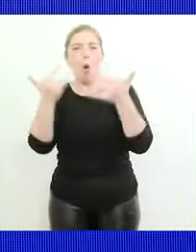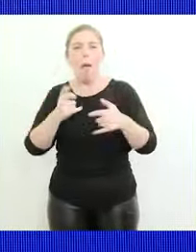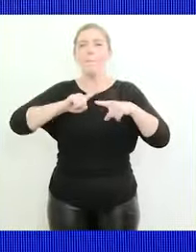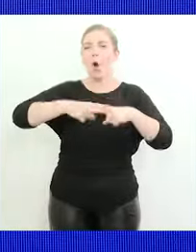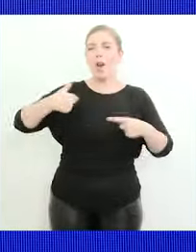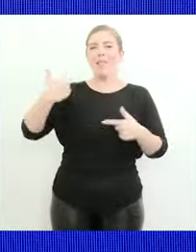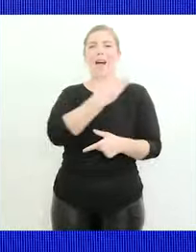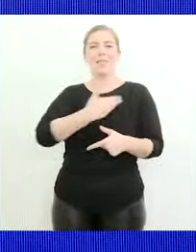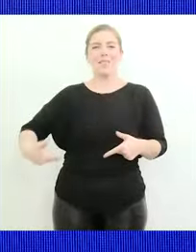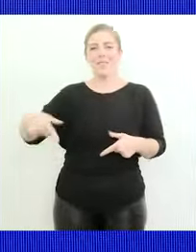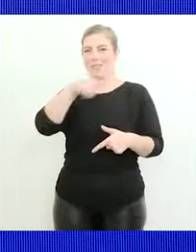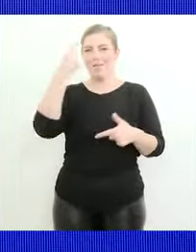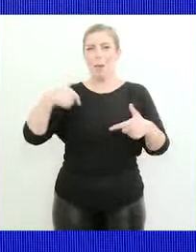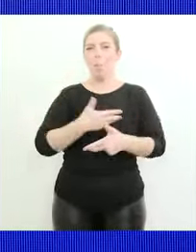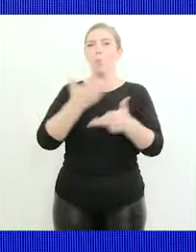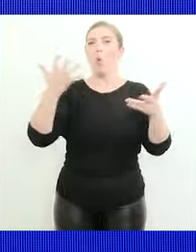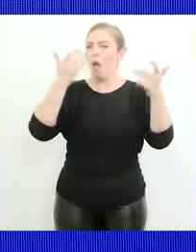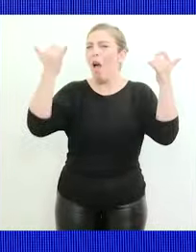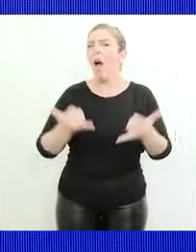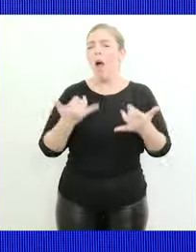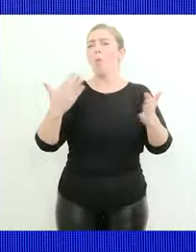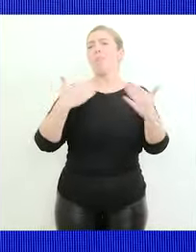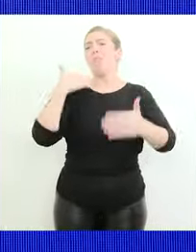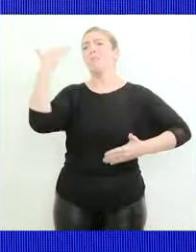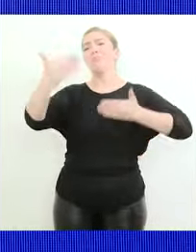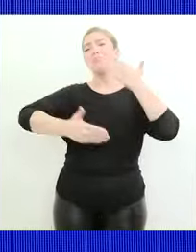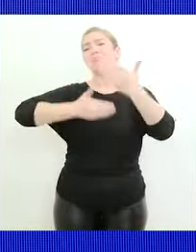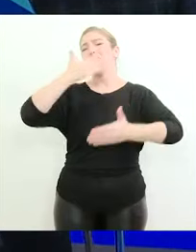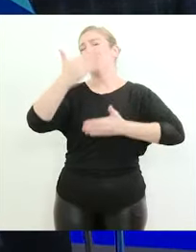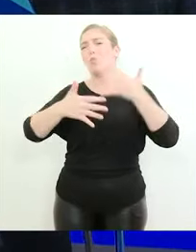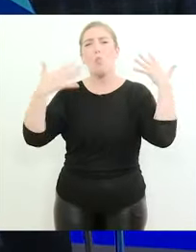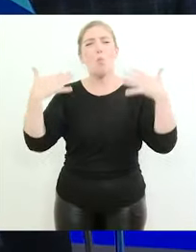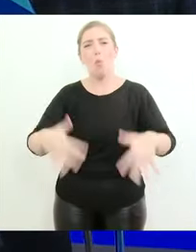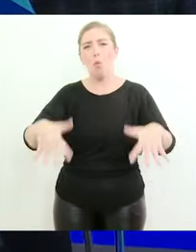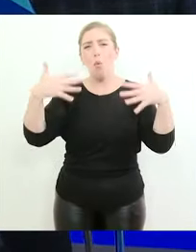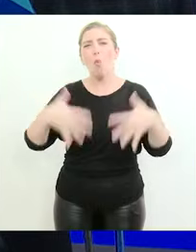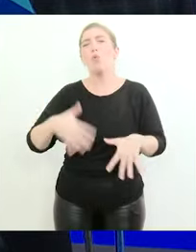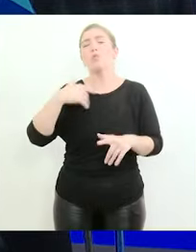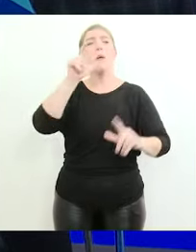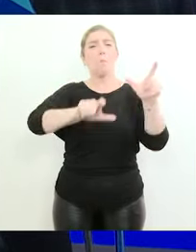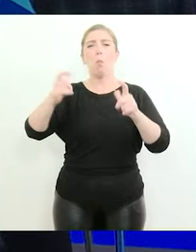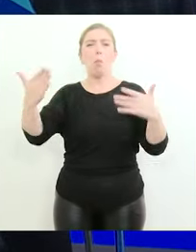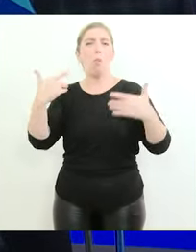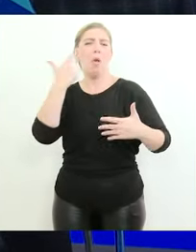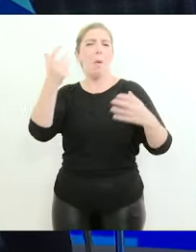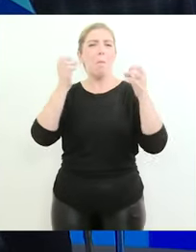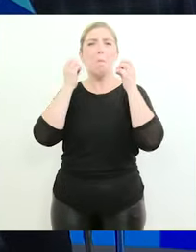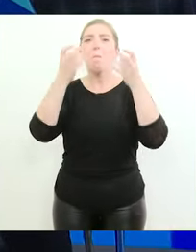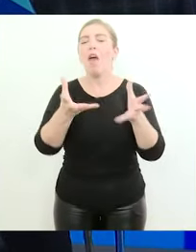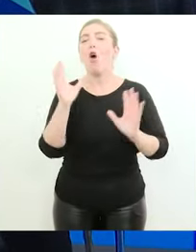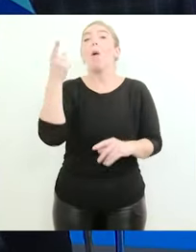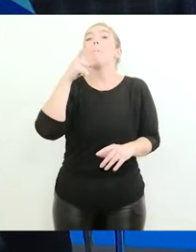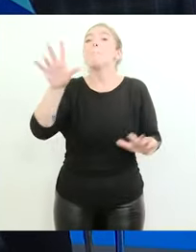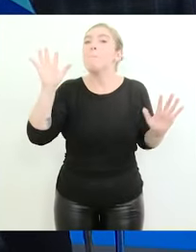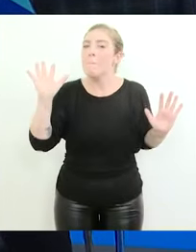que tiene para crecer muchísimo muchísimo y tiene para para que la gente viva mucho mejor ahora tenemos que